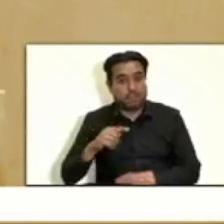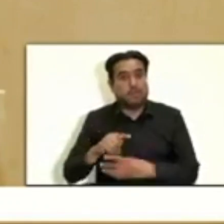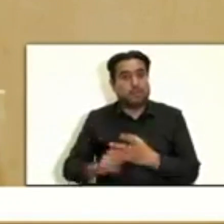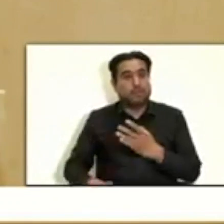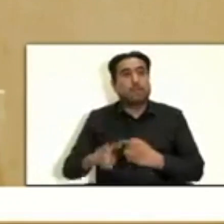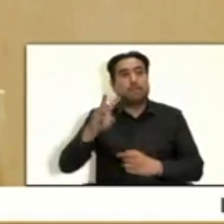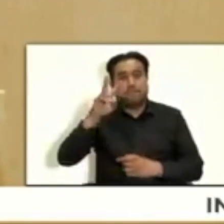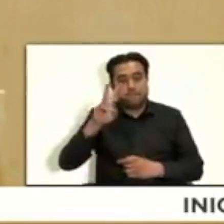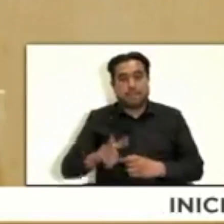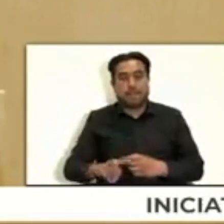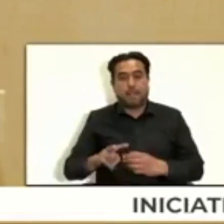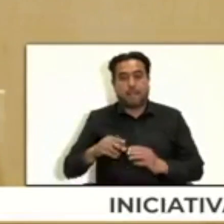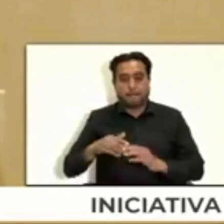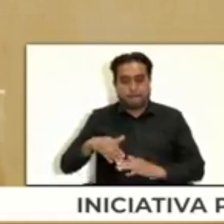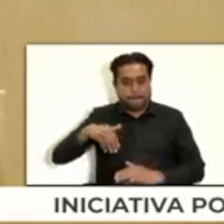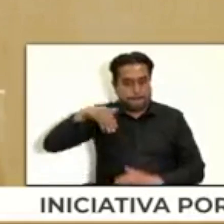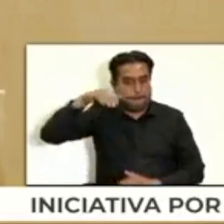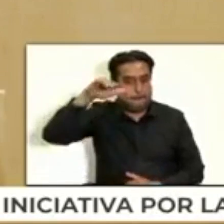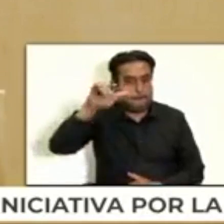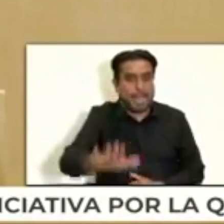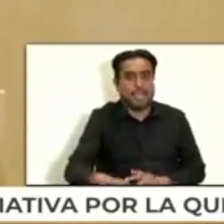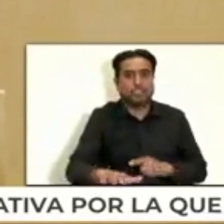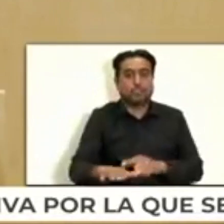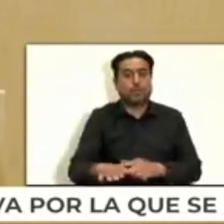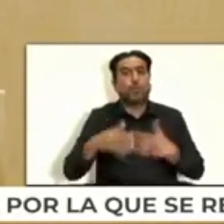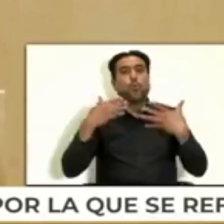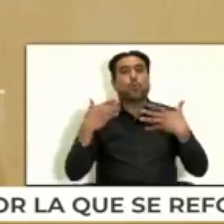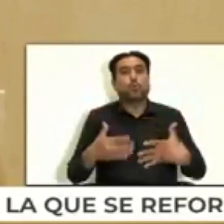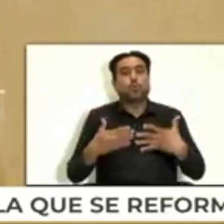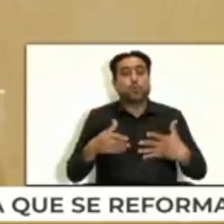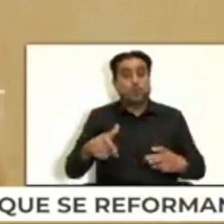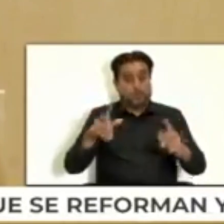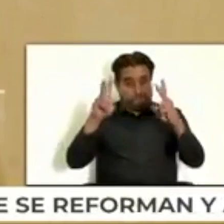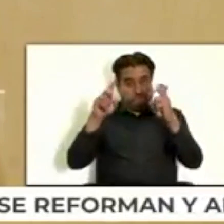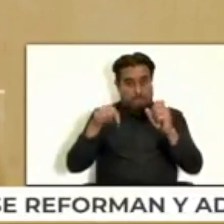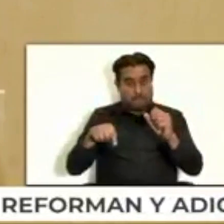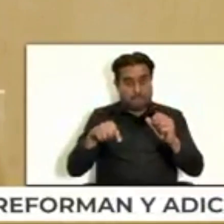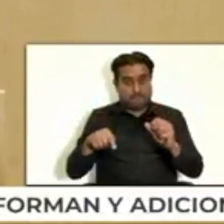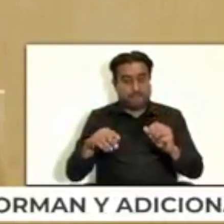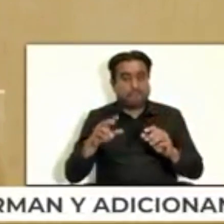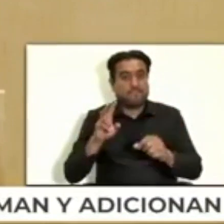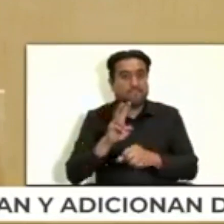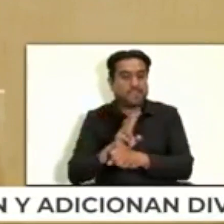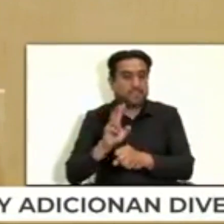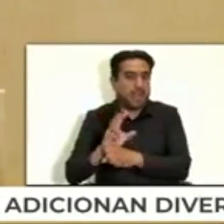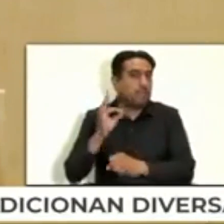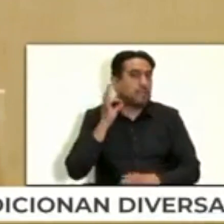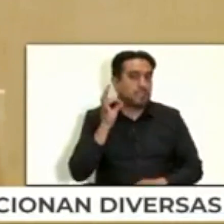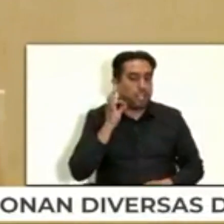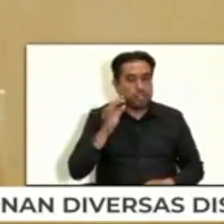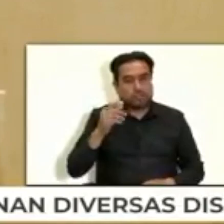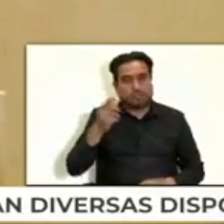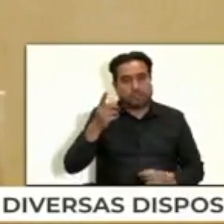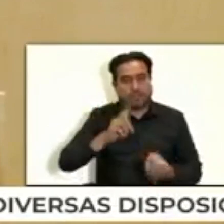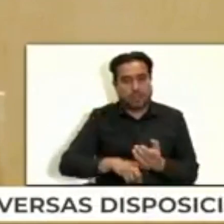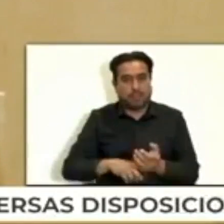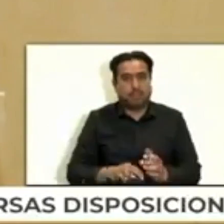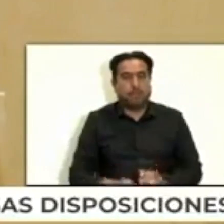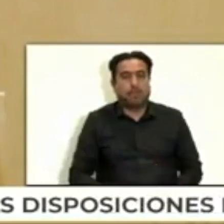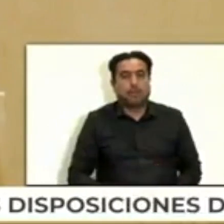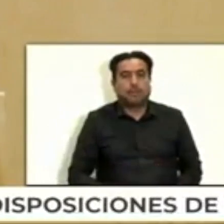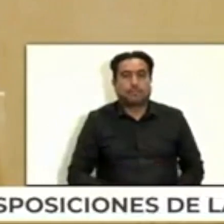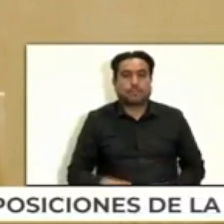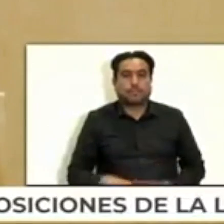un paso enorme, gigante, en el tema de fiscalización en este Estado. El uso de estas herramientas se debe a que,